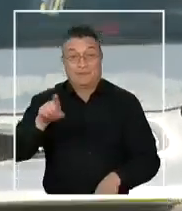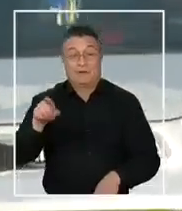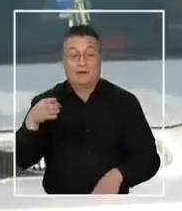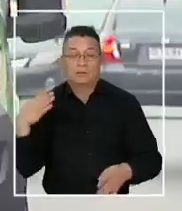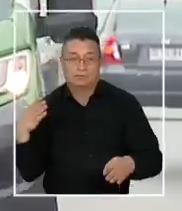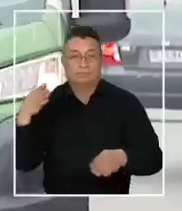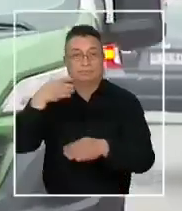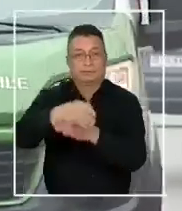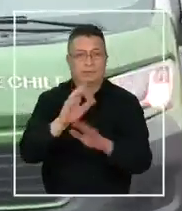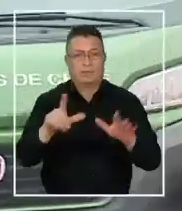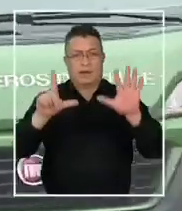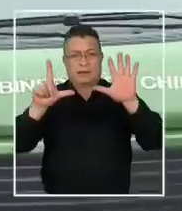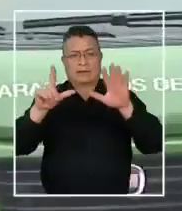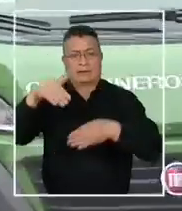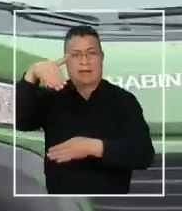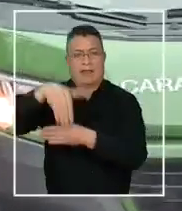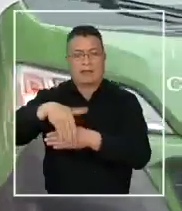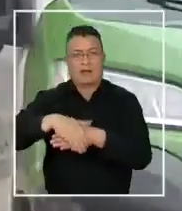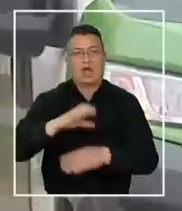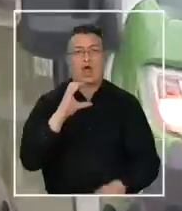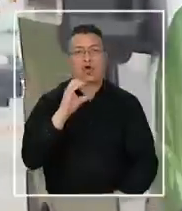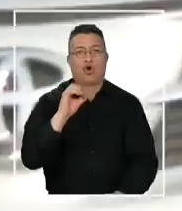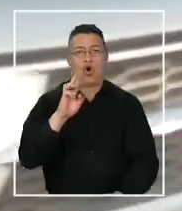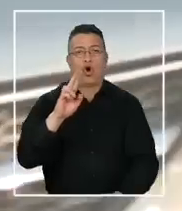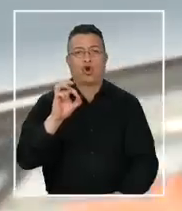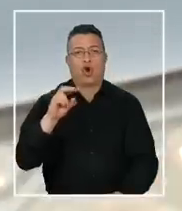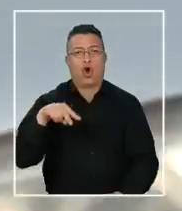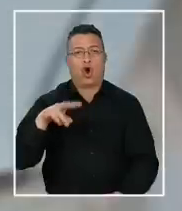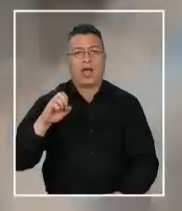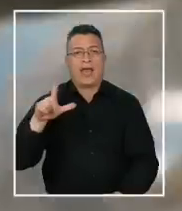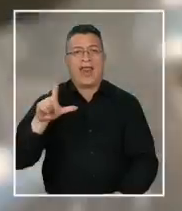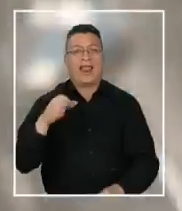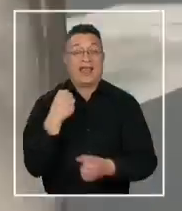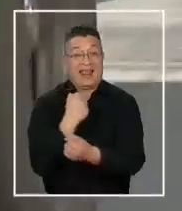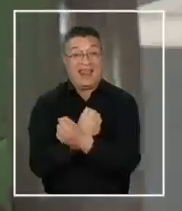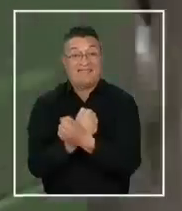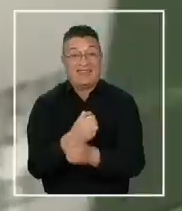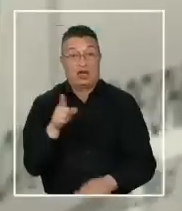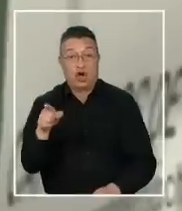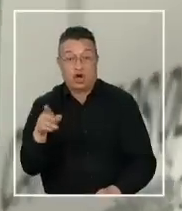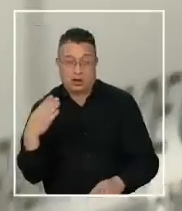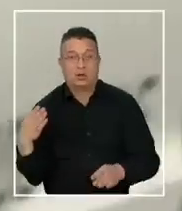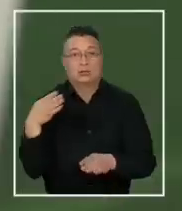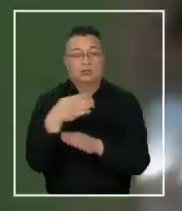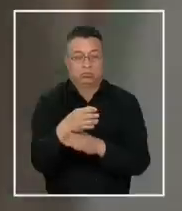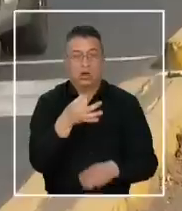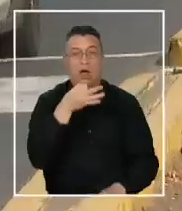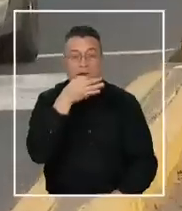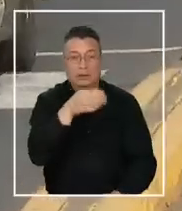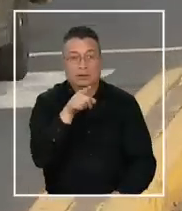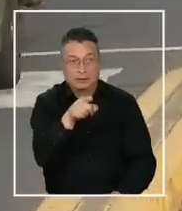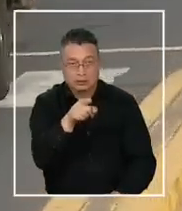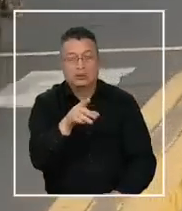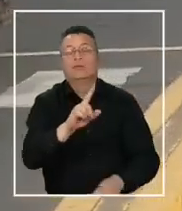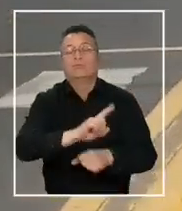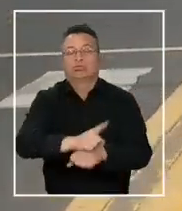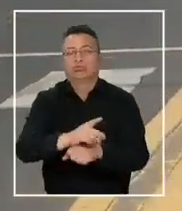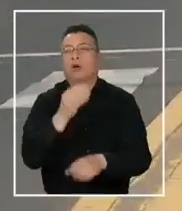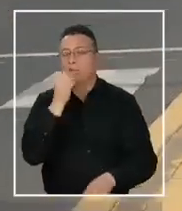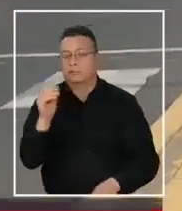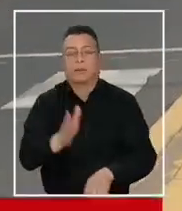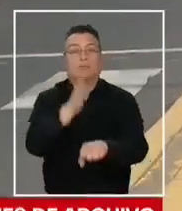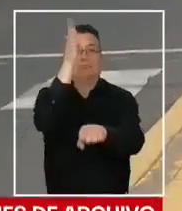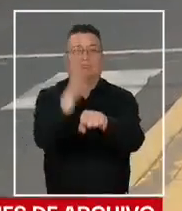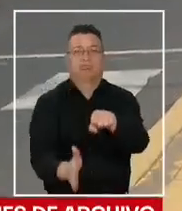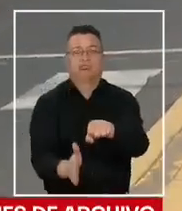llegó a eso de las 7 de la tarde un coronel de carabineros. Habría sido en esa instancia que estos funcionarios habrían sido dados de baja.